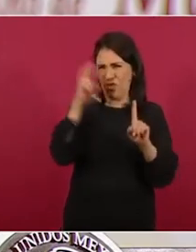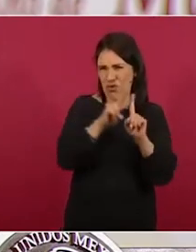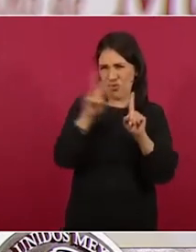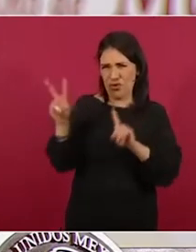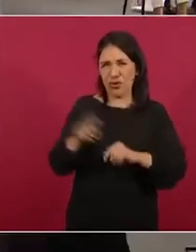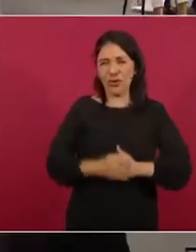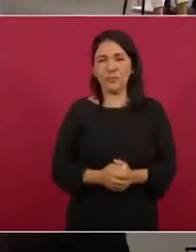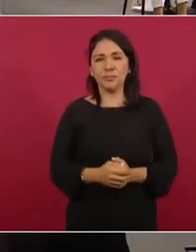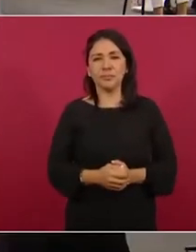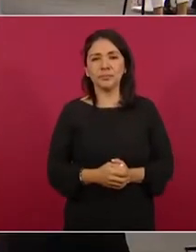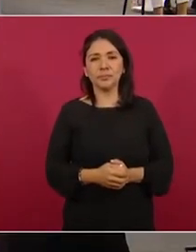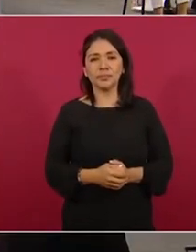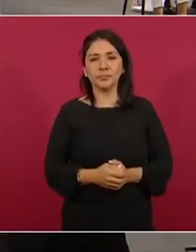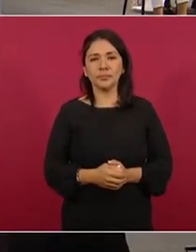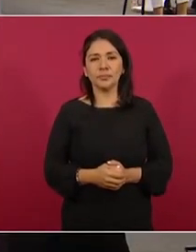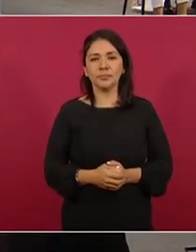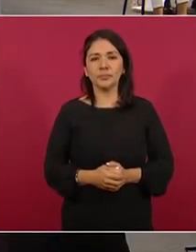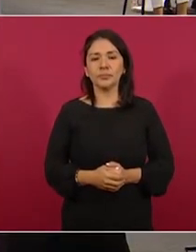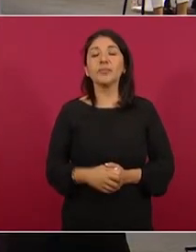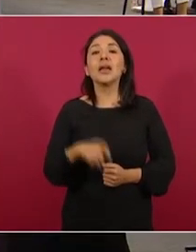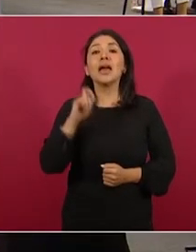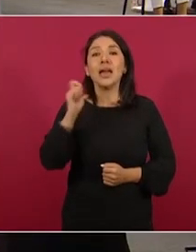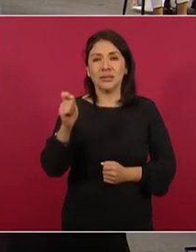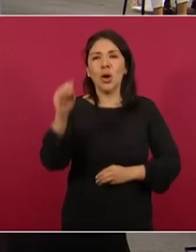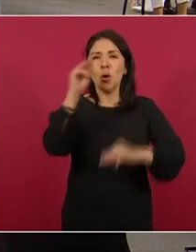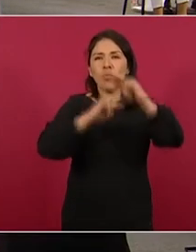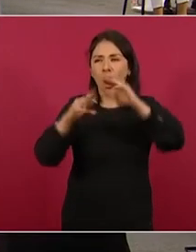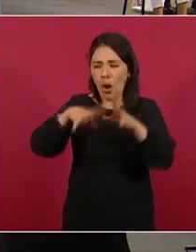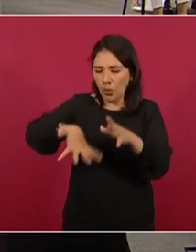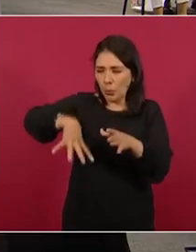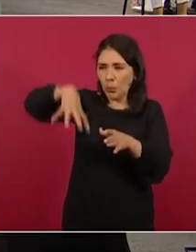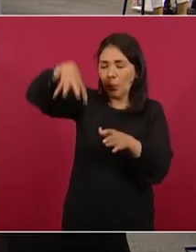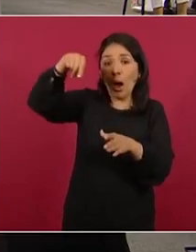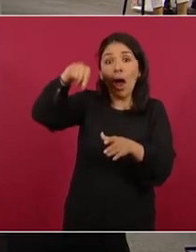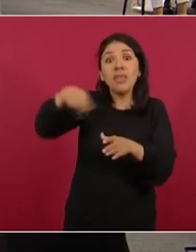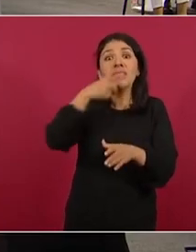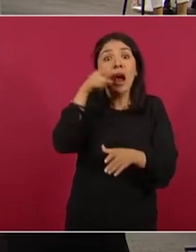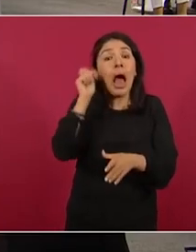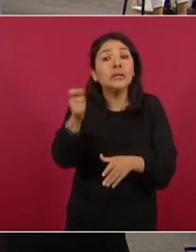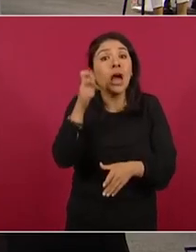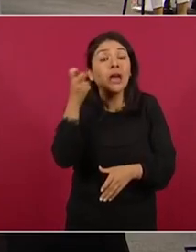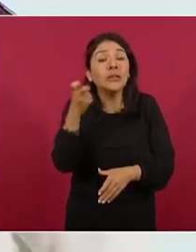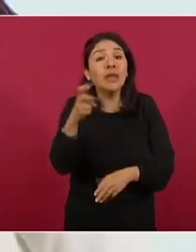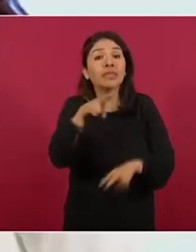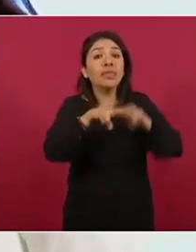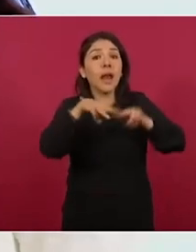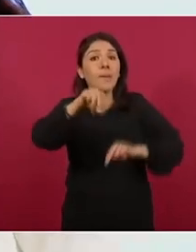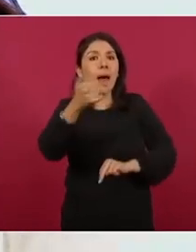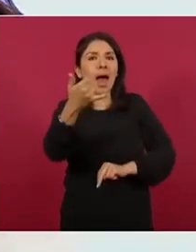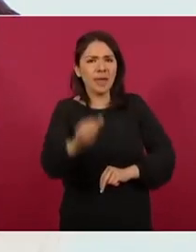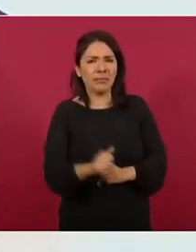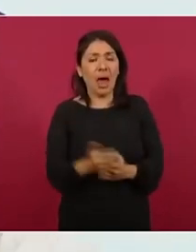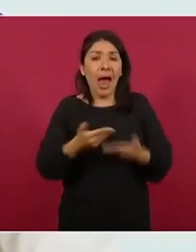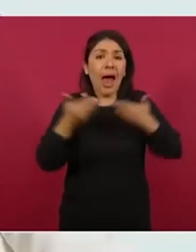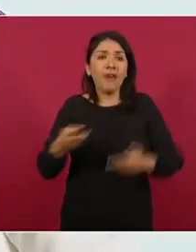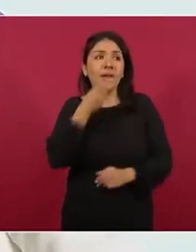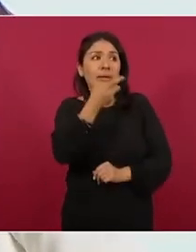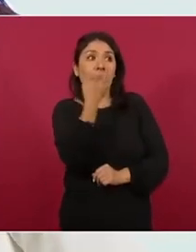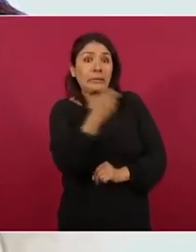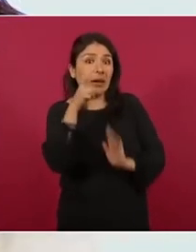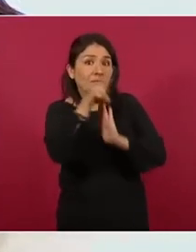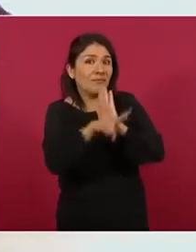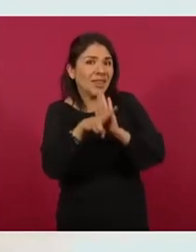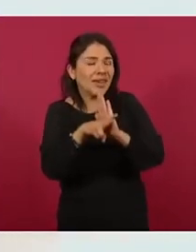dentro de un cenote señalando que se trataba del Tren Maya pero ahora reconocen que ese video